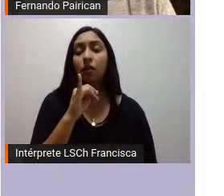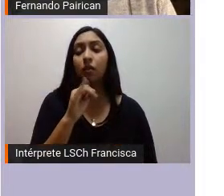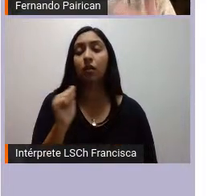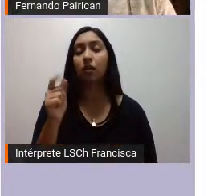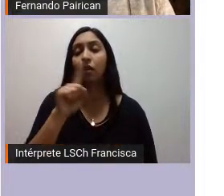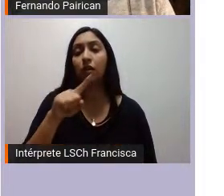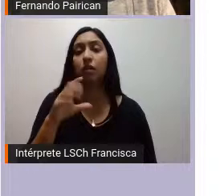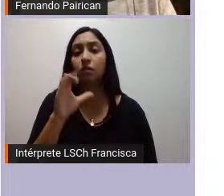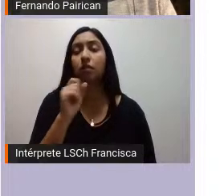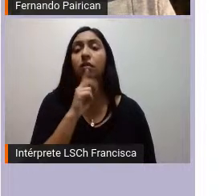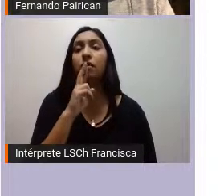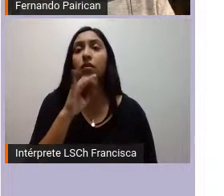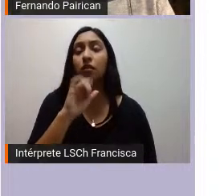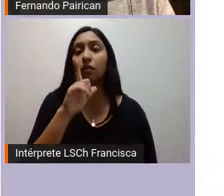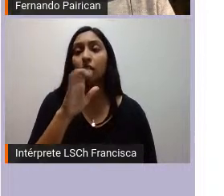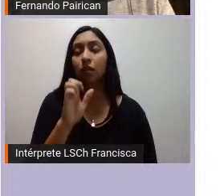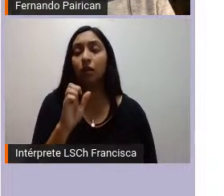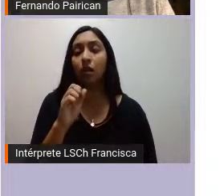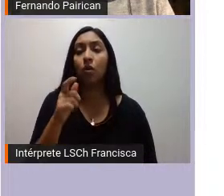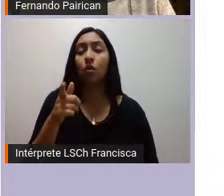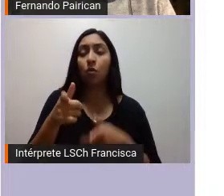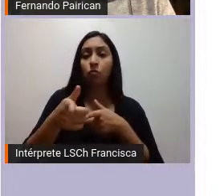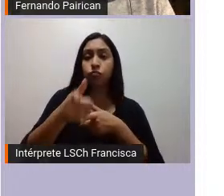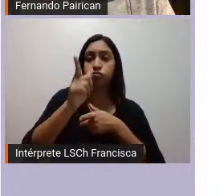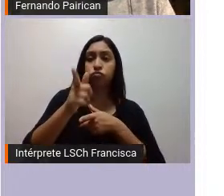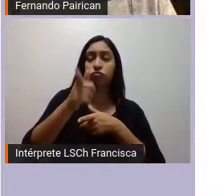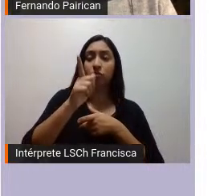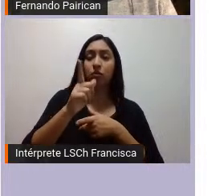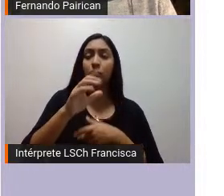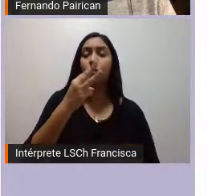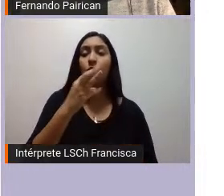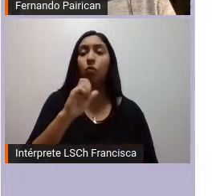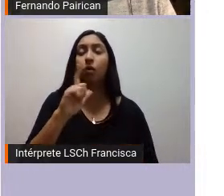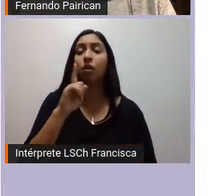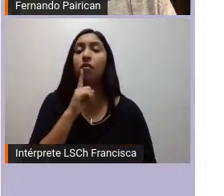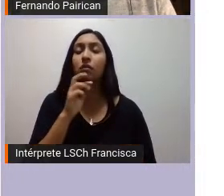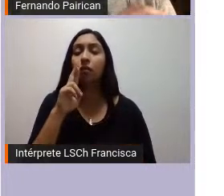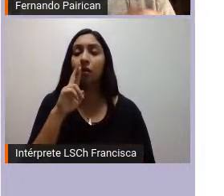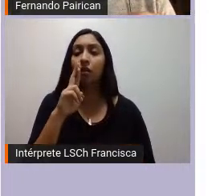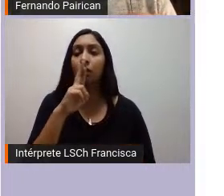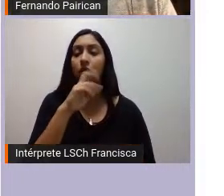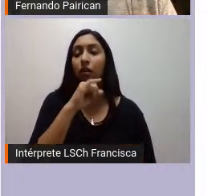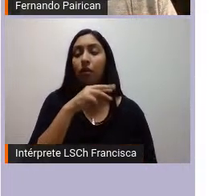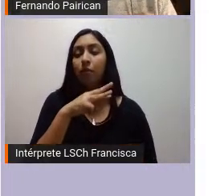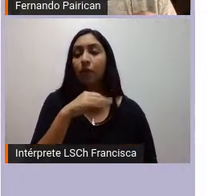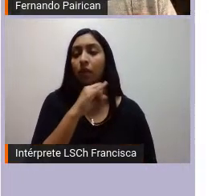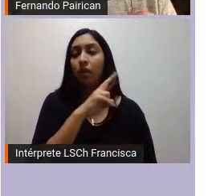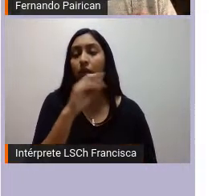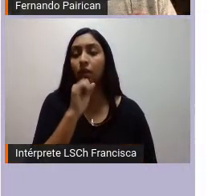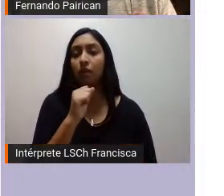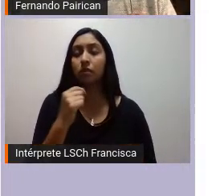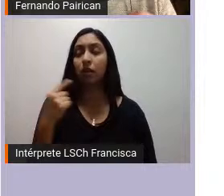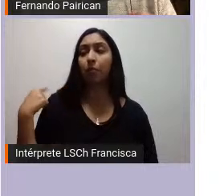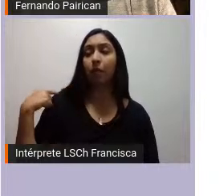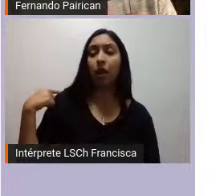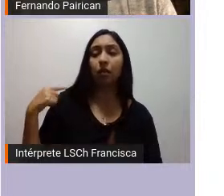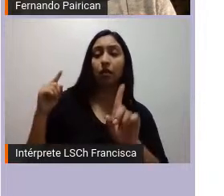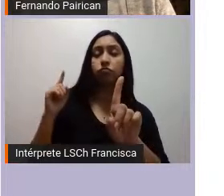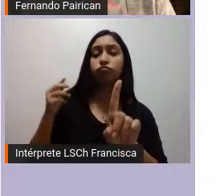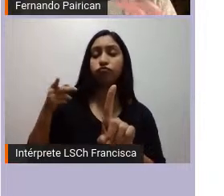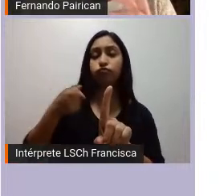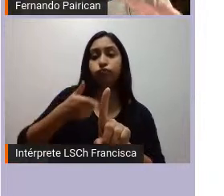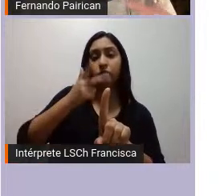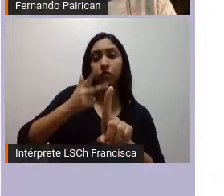Walter Ramírez con su arma a la espalda que la cordial Ocomayeko se va generando